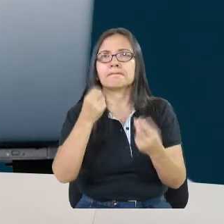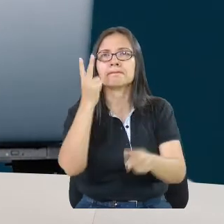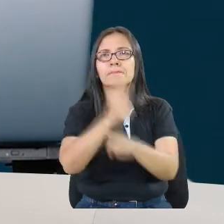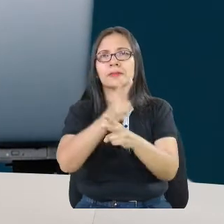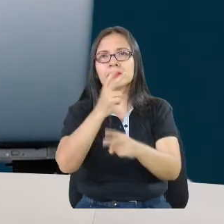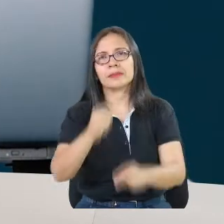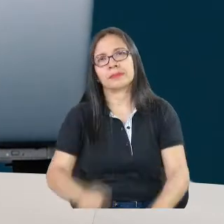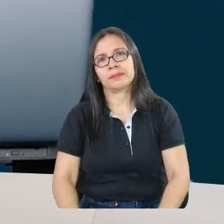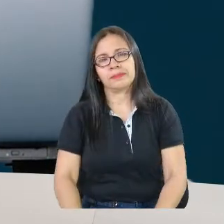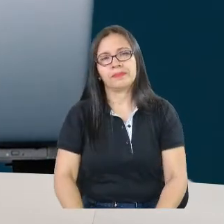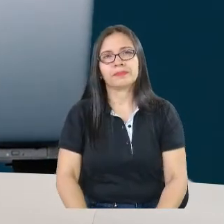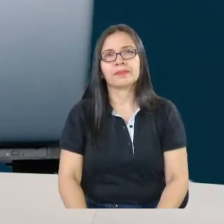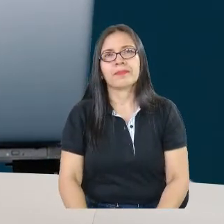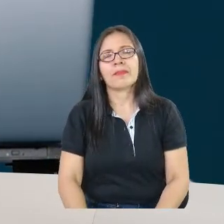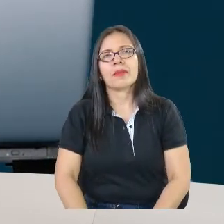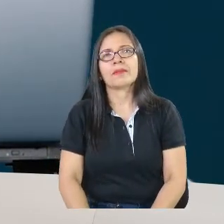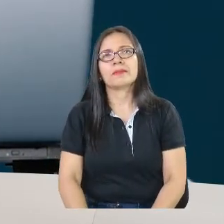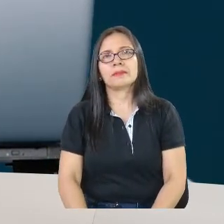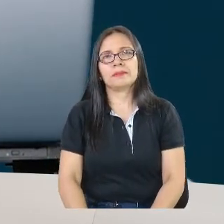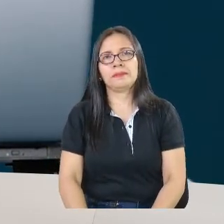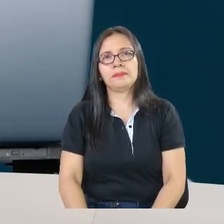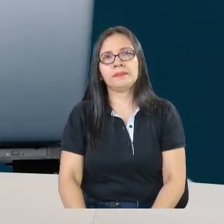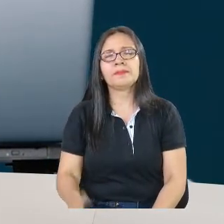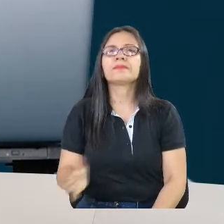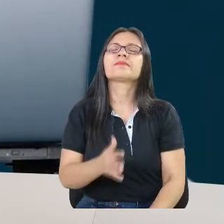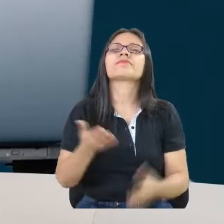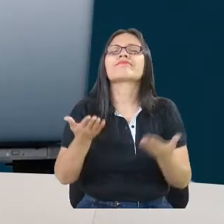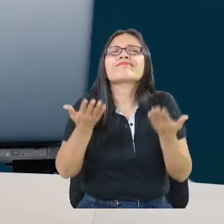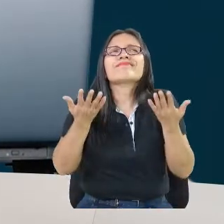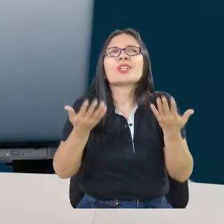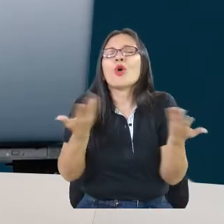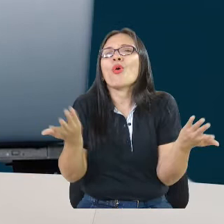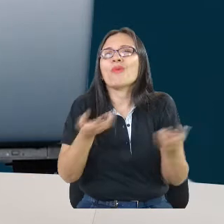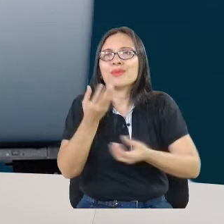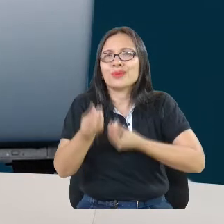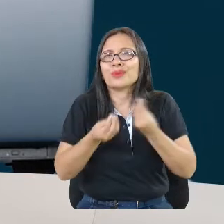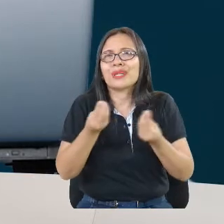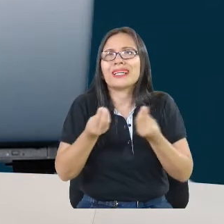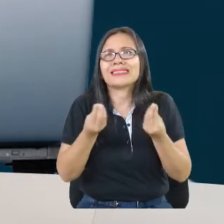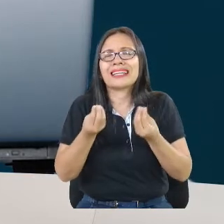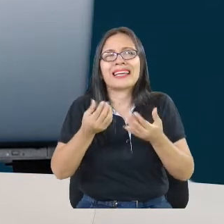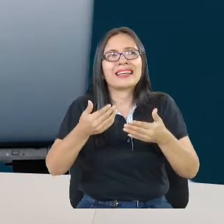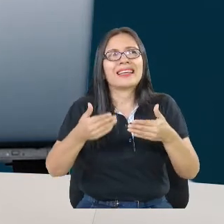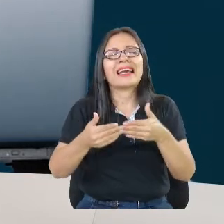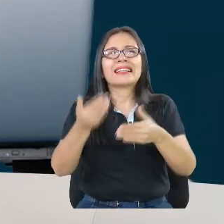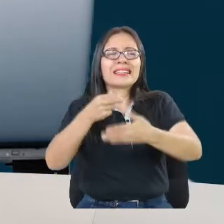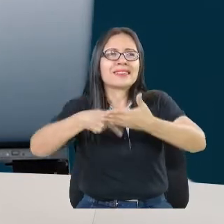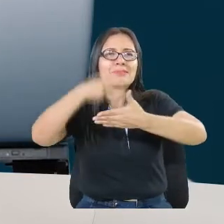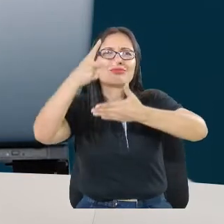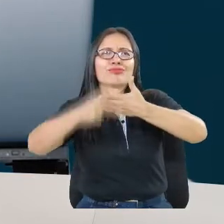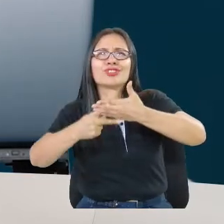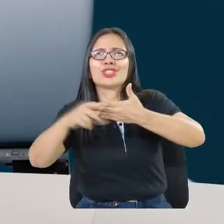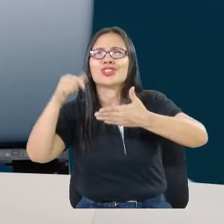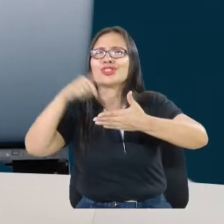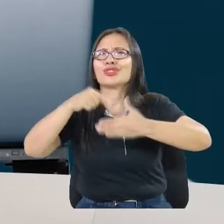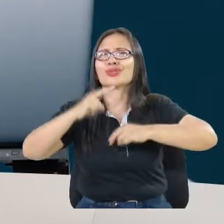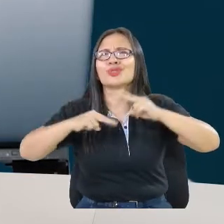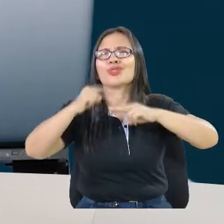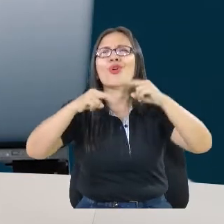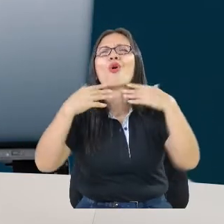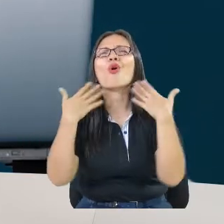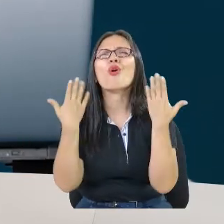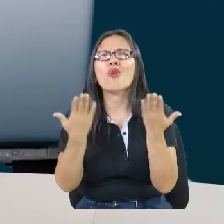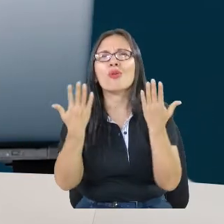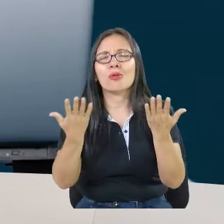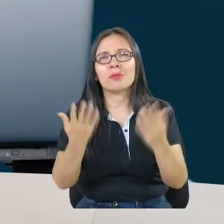Bueno y cómo se ve eso desde atrás, cómo ese geoportal fue construido. Básicamente se hizo